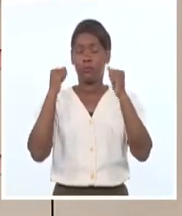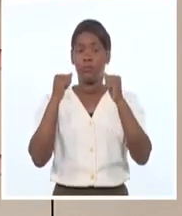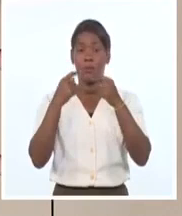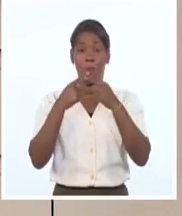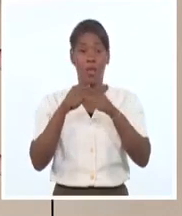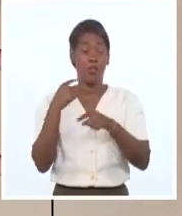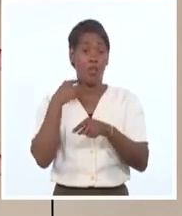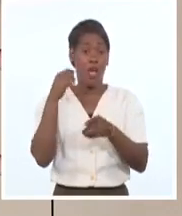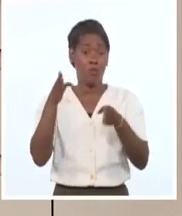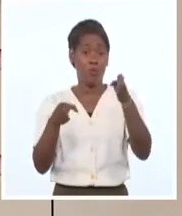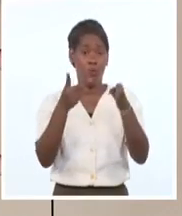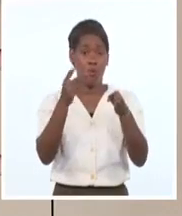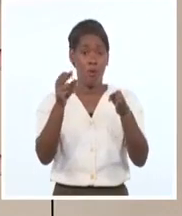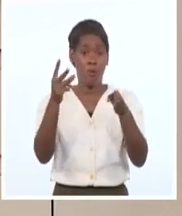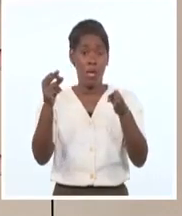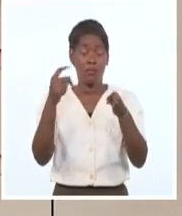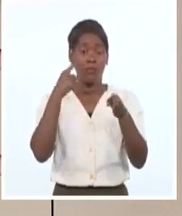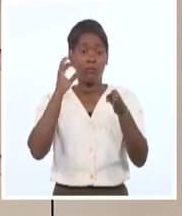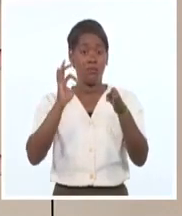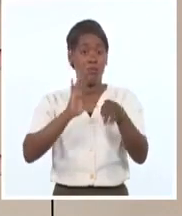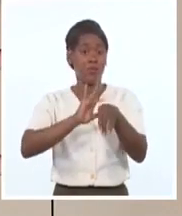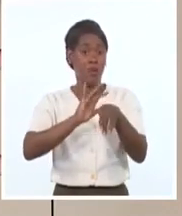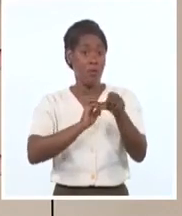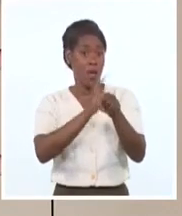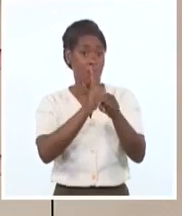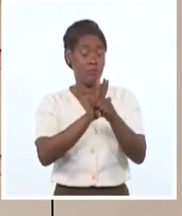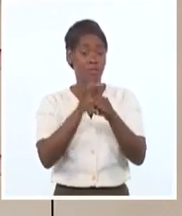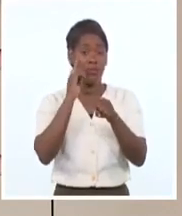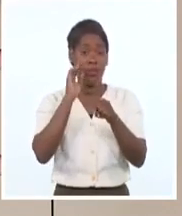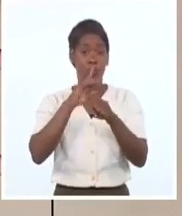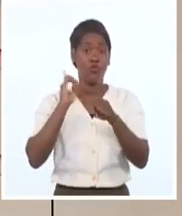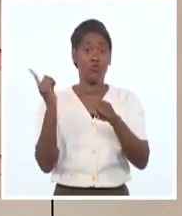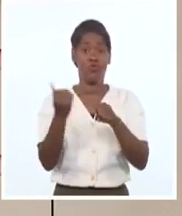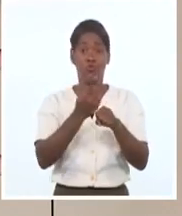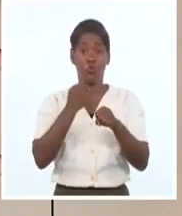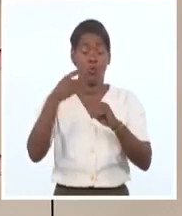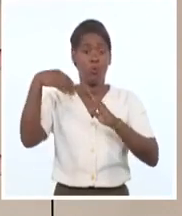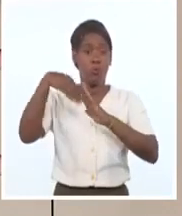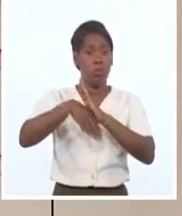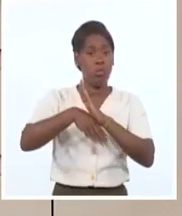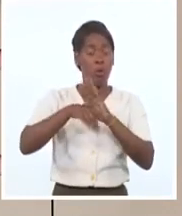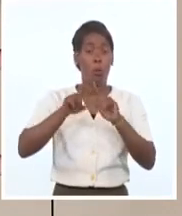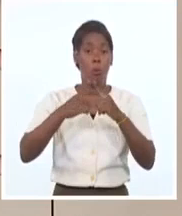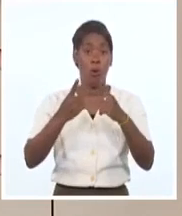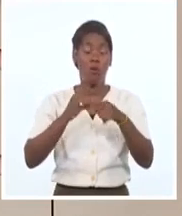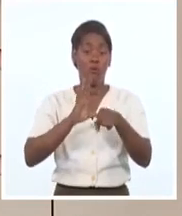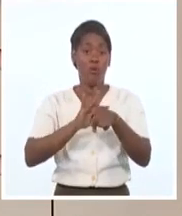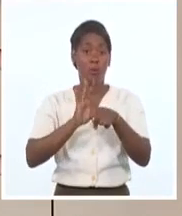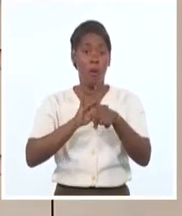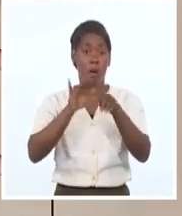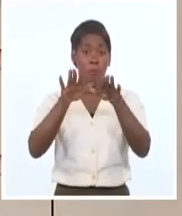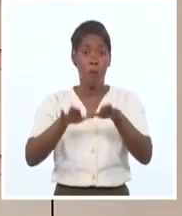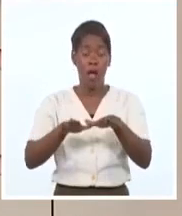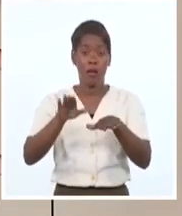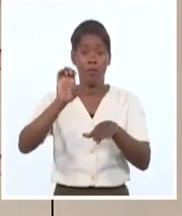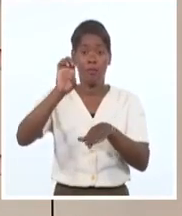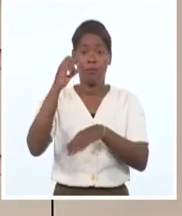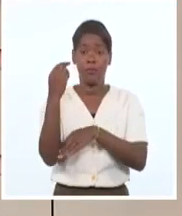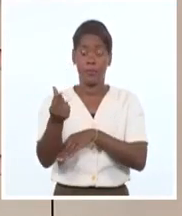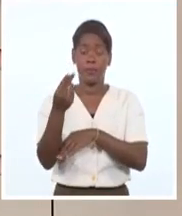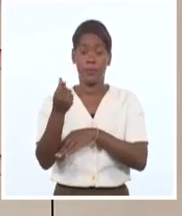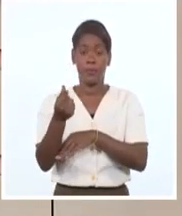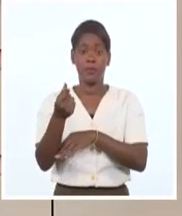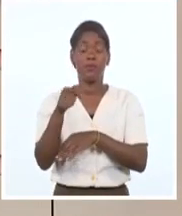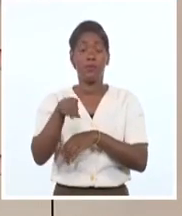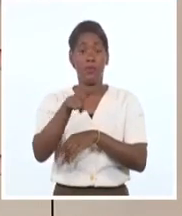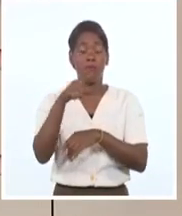2020, en buena medida a causa de la COVID-19, hasta sumar unos 100 millones de seres humanos que viven en